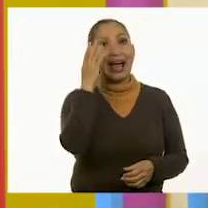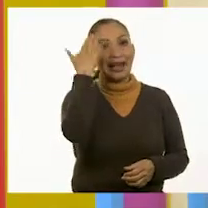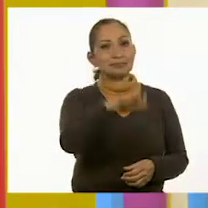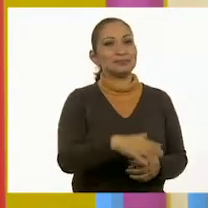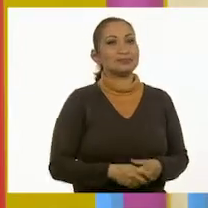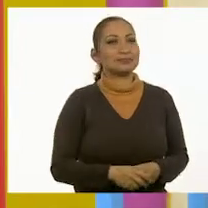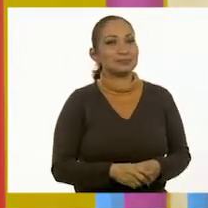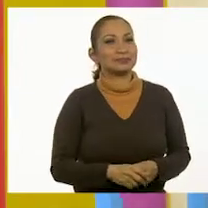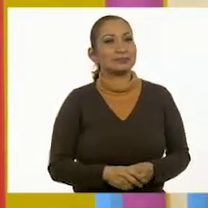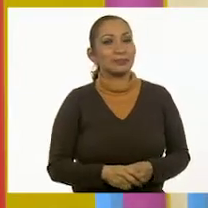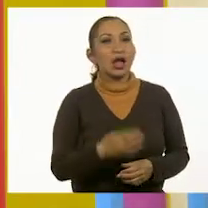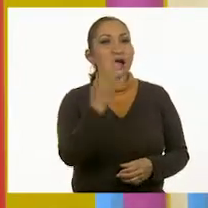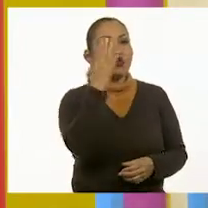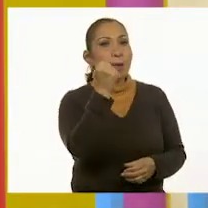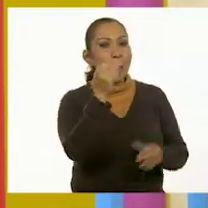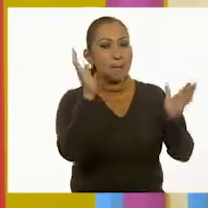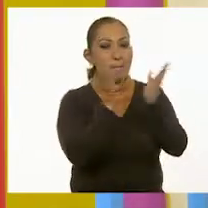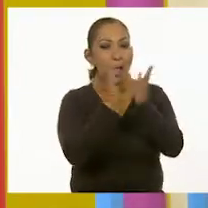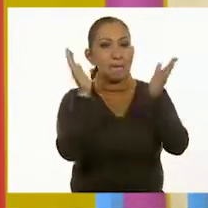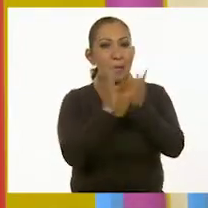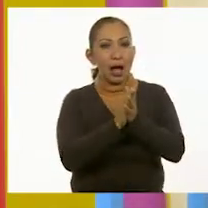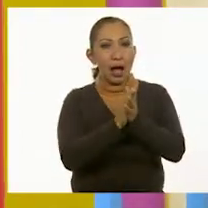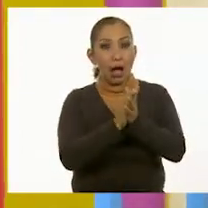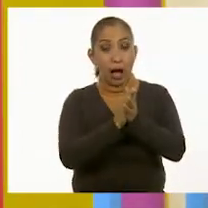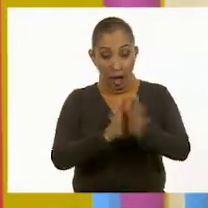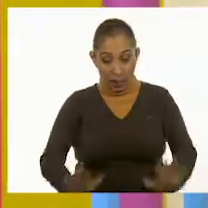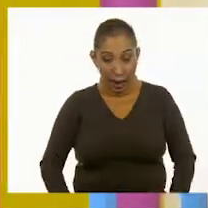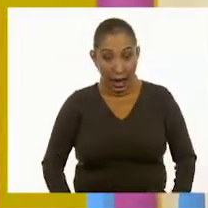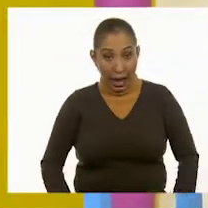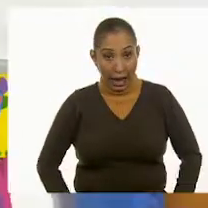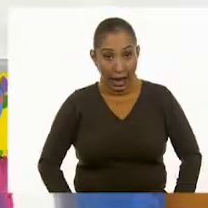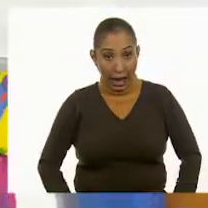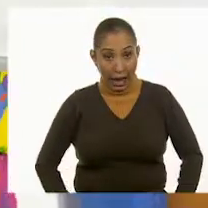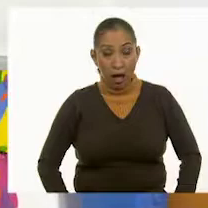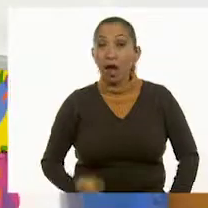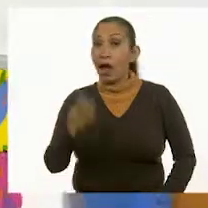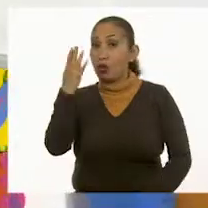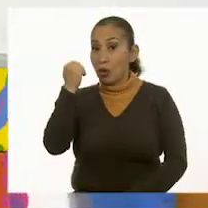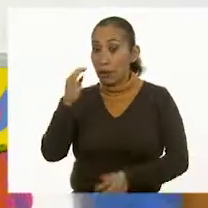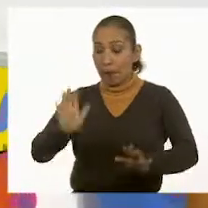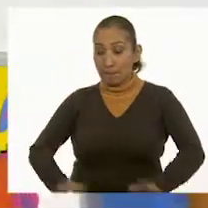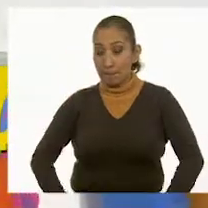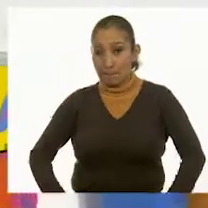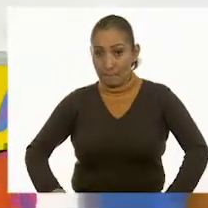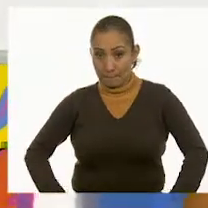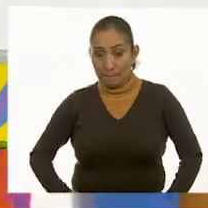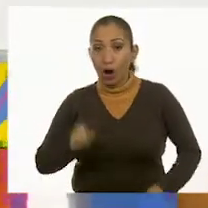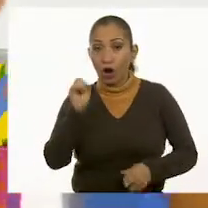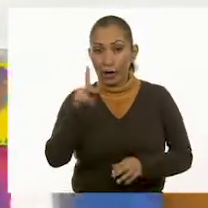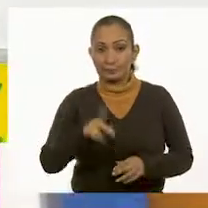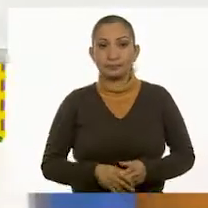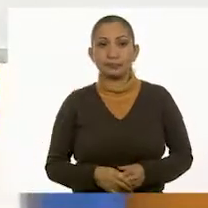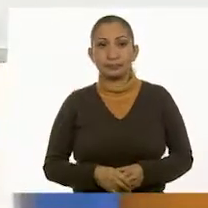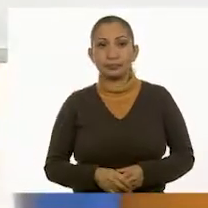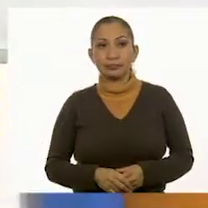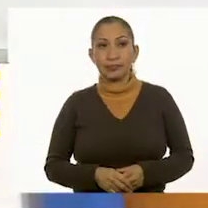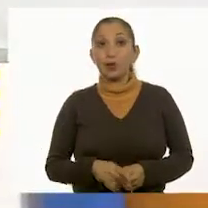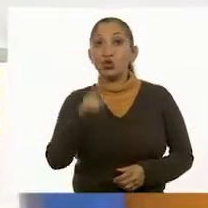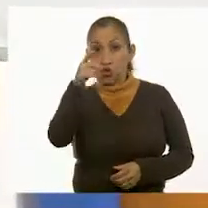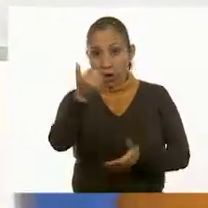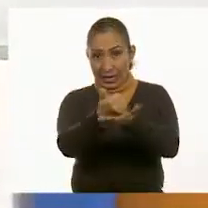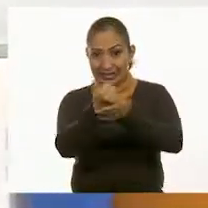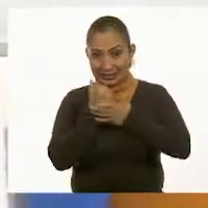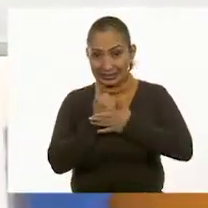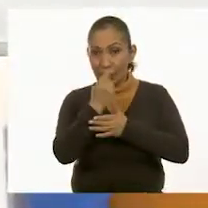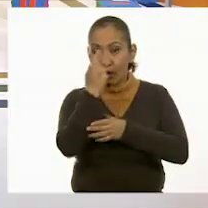sé. Nueve palmadas en los muslos. Nueve palmadas en los muslos. Ok, vamos a hacer. Cuenten